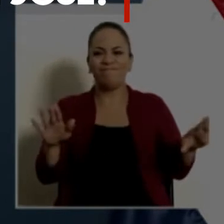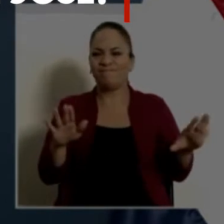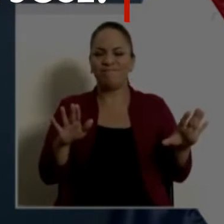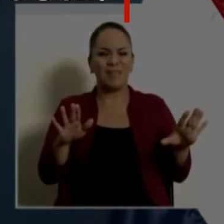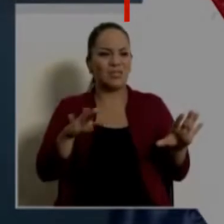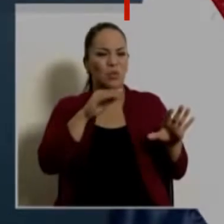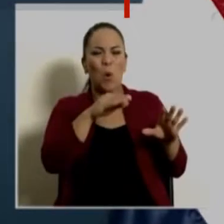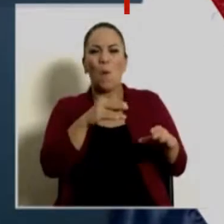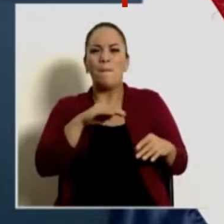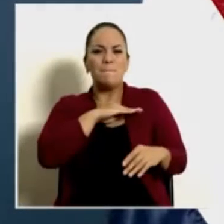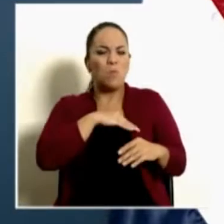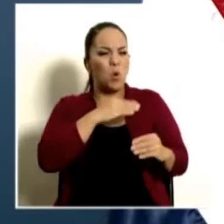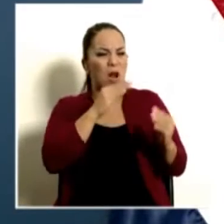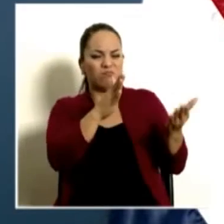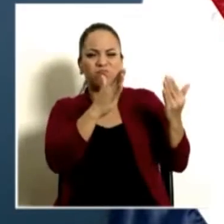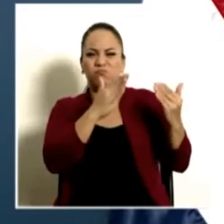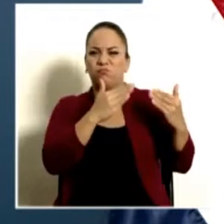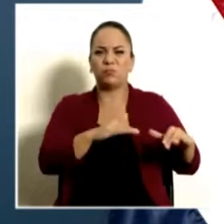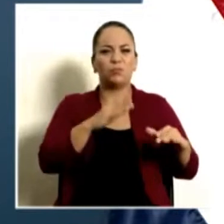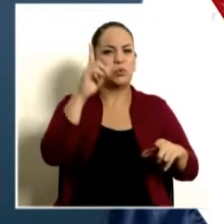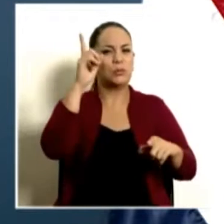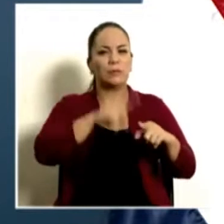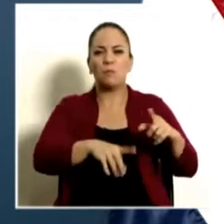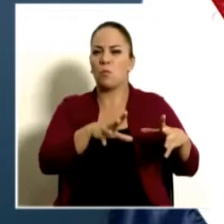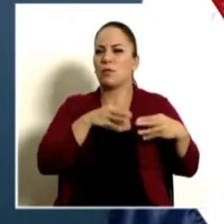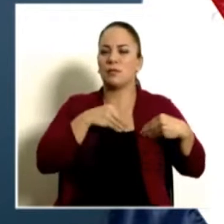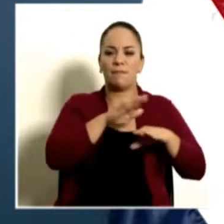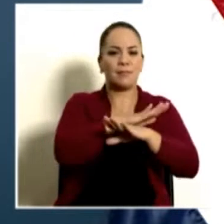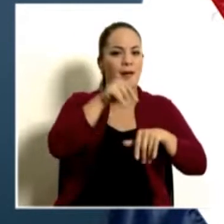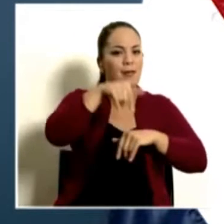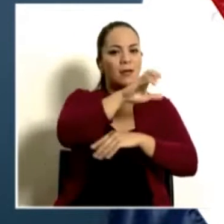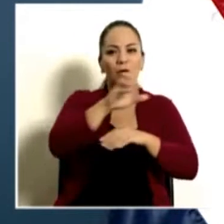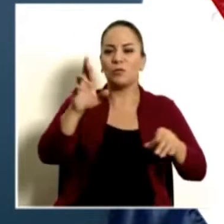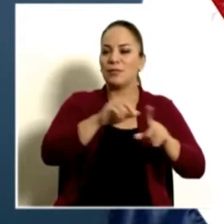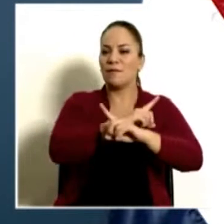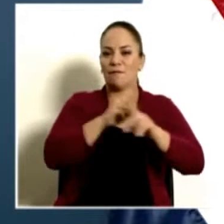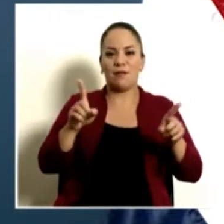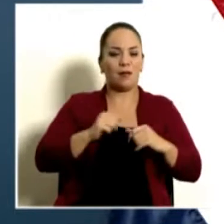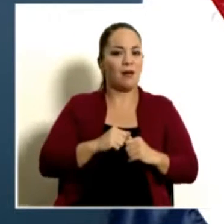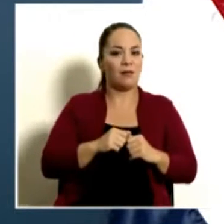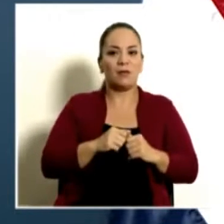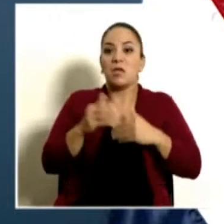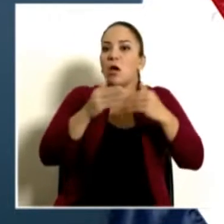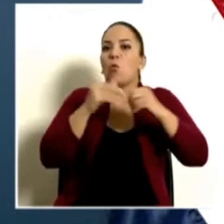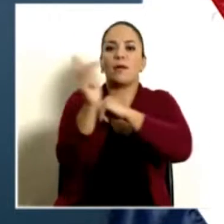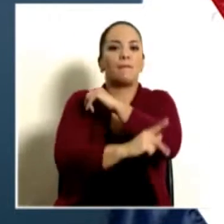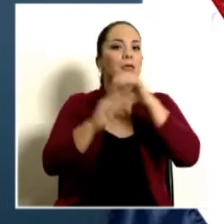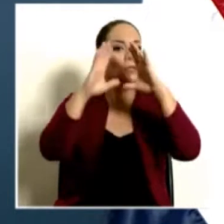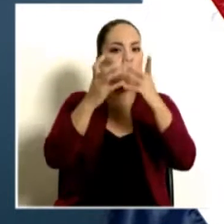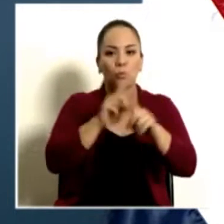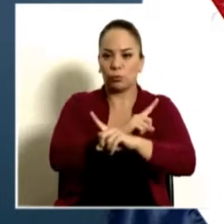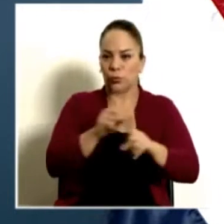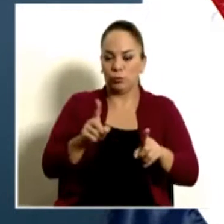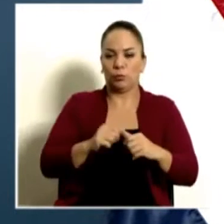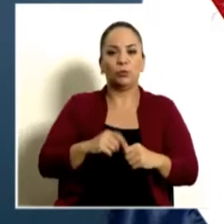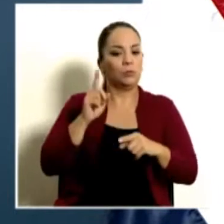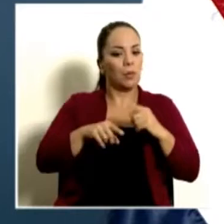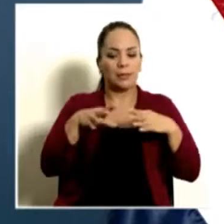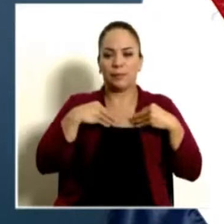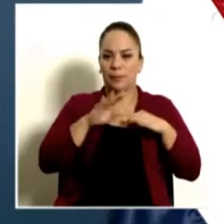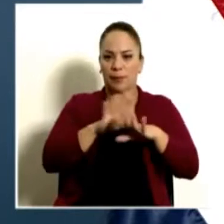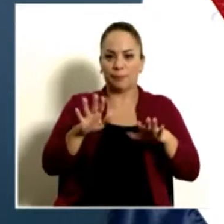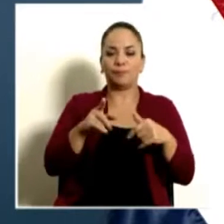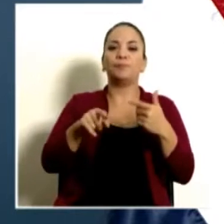moral e inaceptables en Costa Rica y francamente en cualquier país del mundo. La segunda,